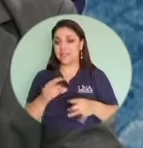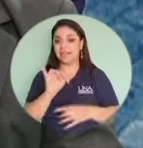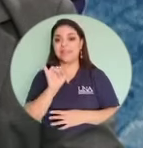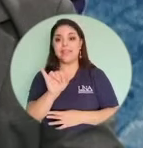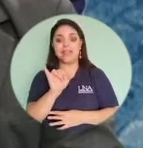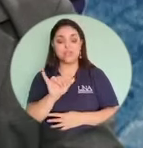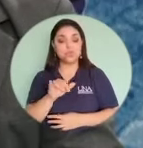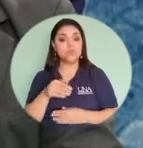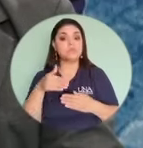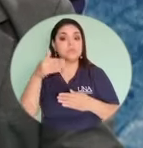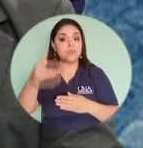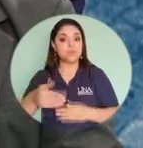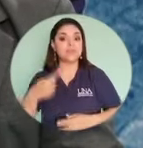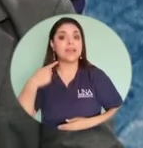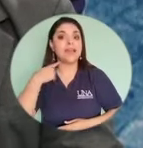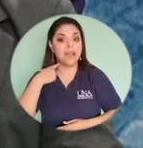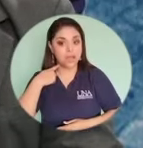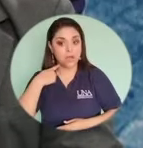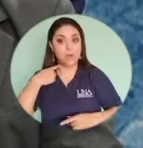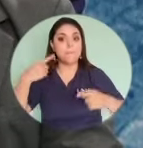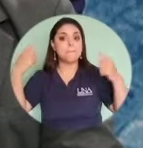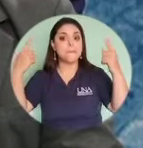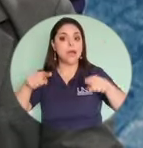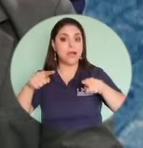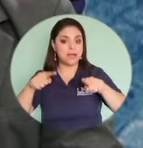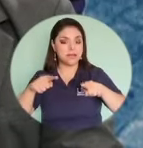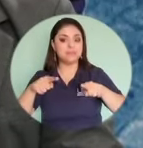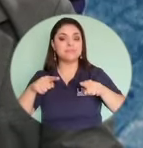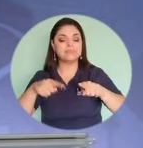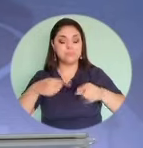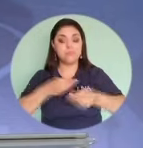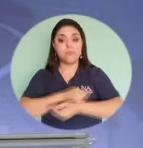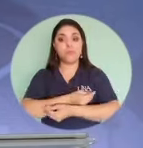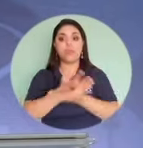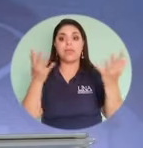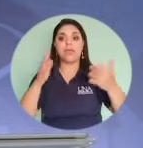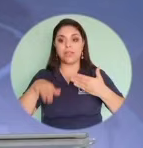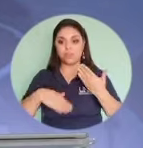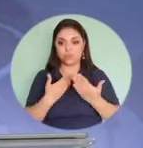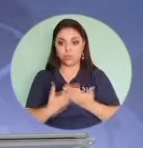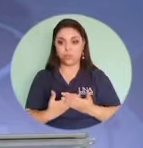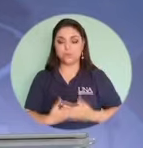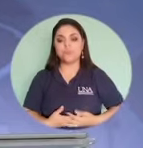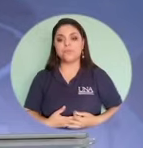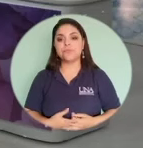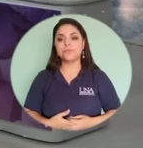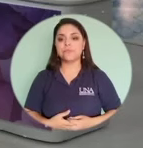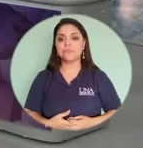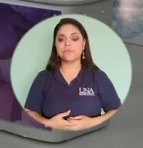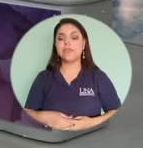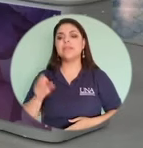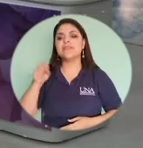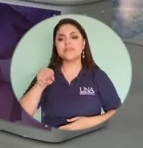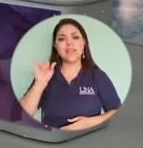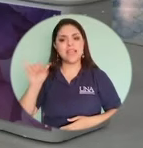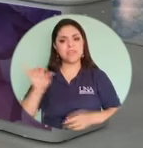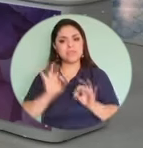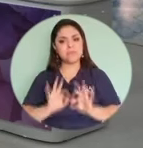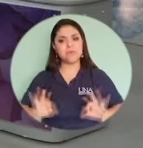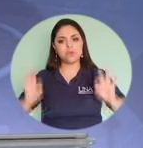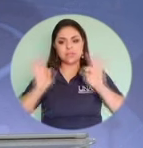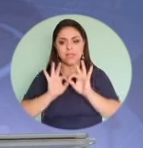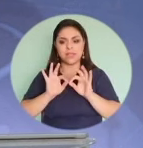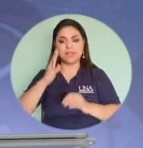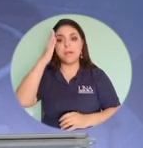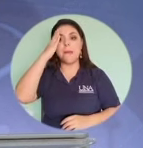qué caro nos puede salir este tipo de publicaciones. Sí, ese punto suyo es bien importante porque tendemos a